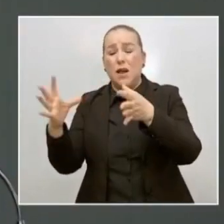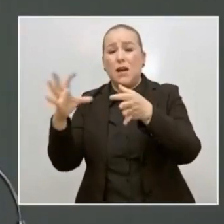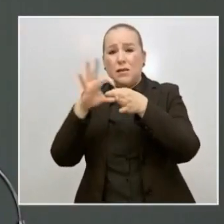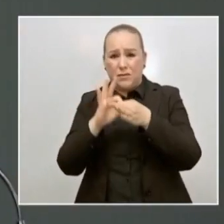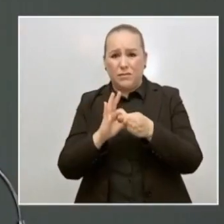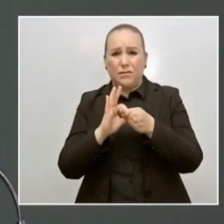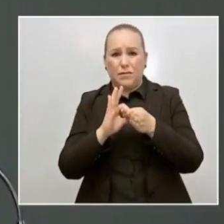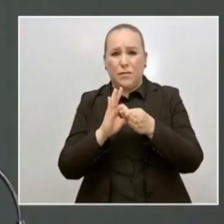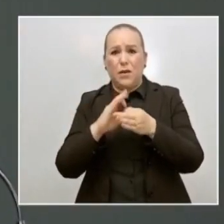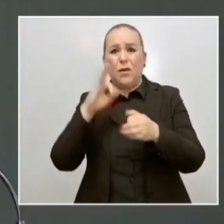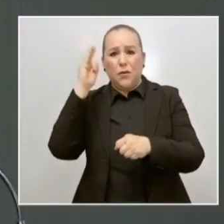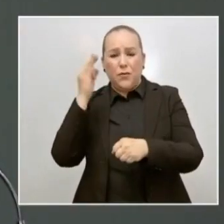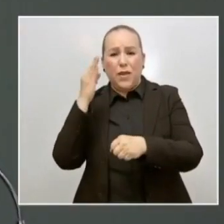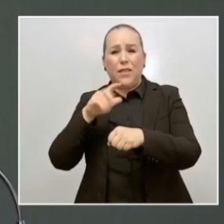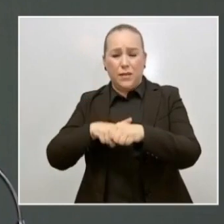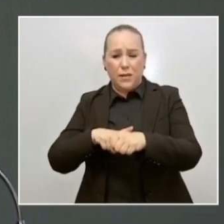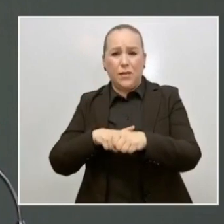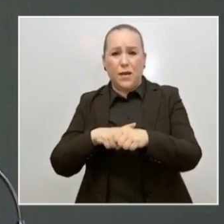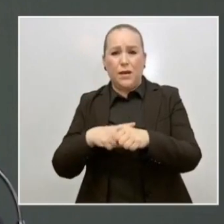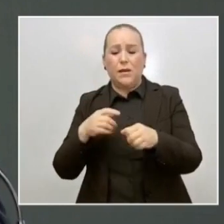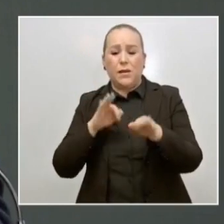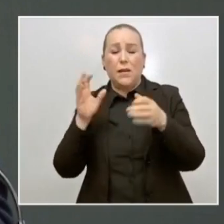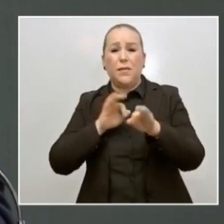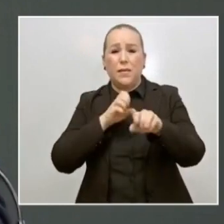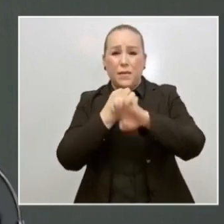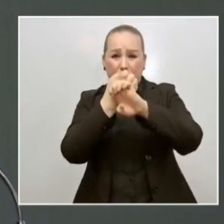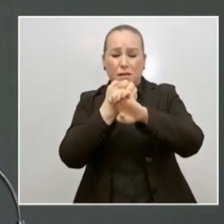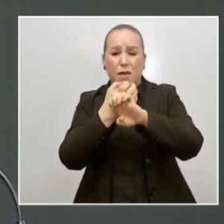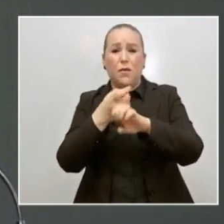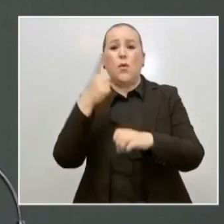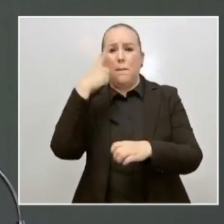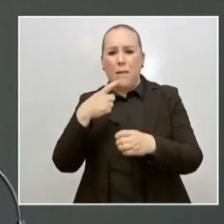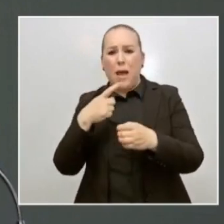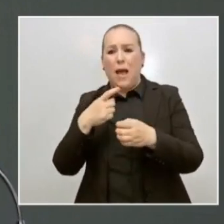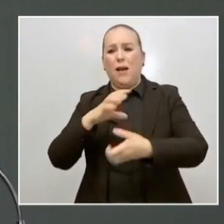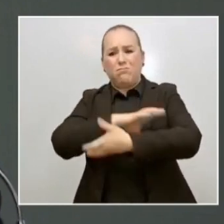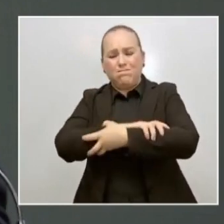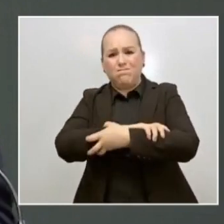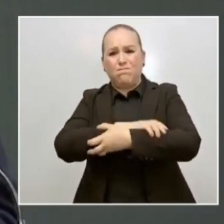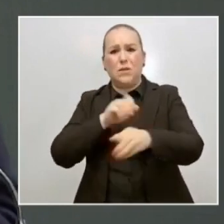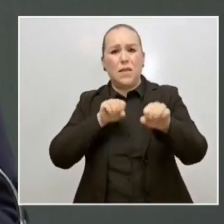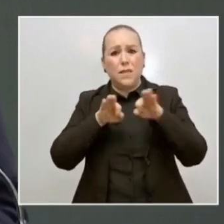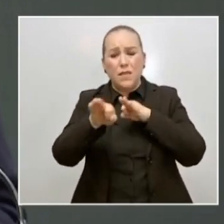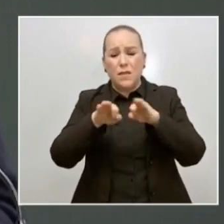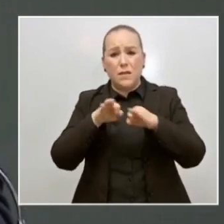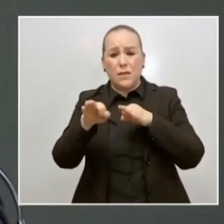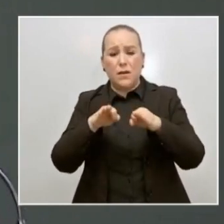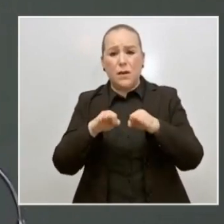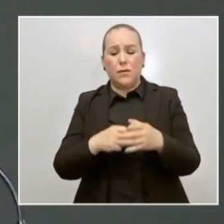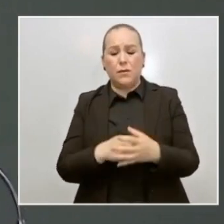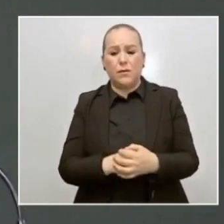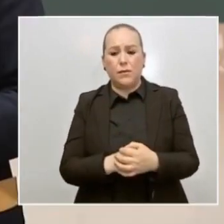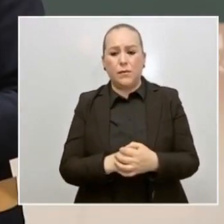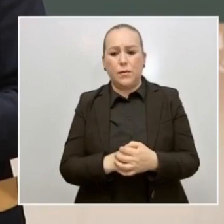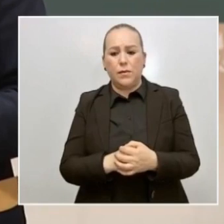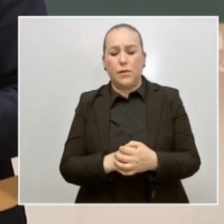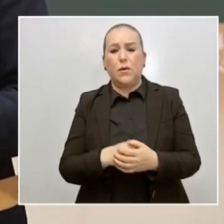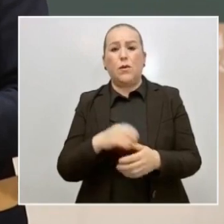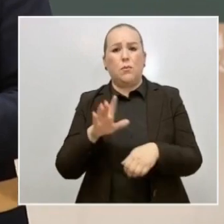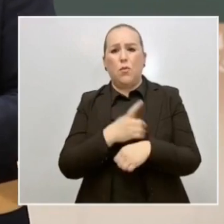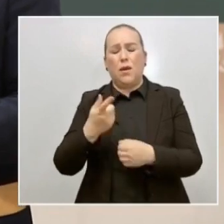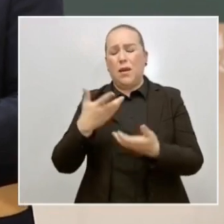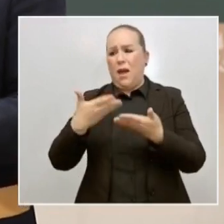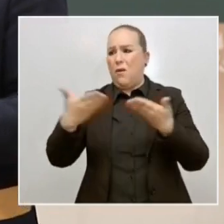buen albergue federal, Leona Vicario. Debemos reforzar nuestra colaboración en este tema, porque ahora sí que no lo esperábamos.